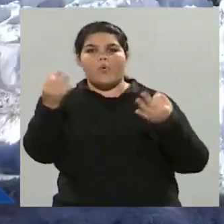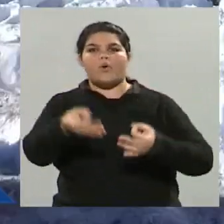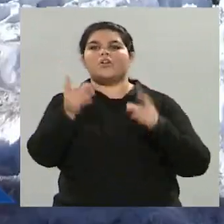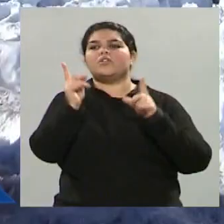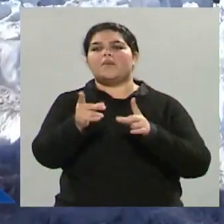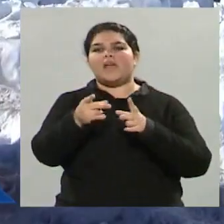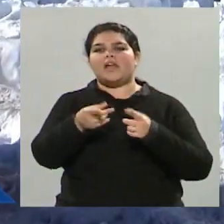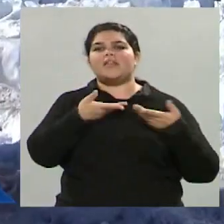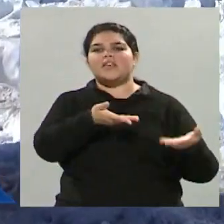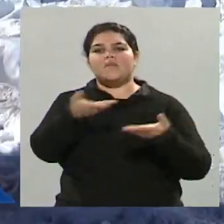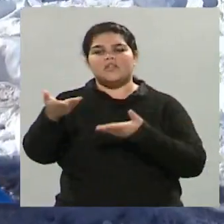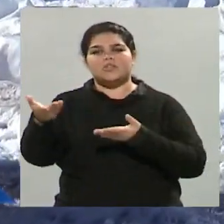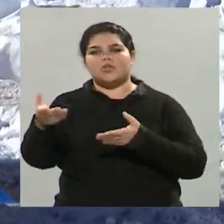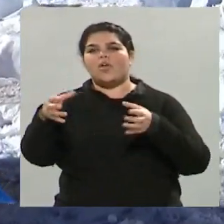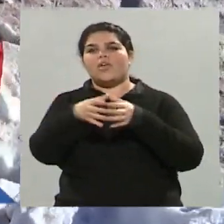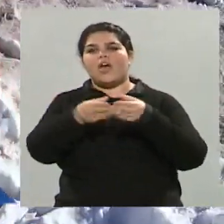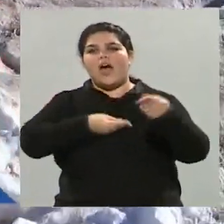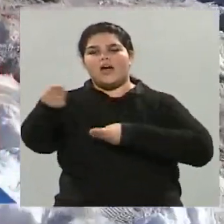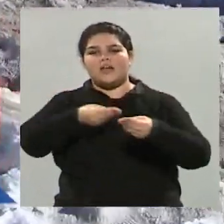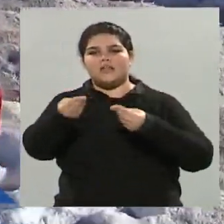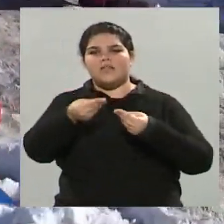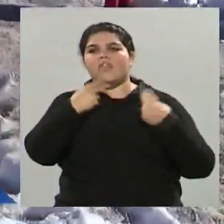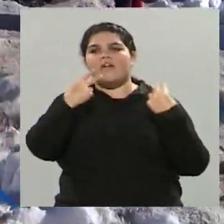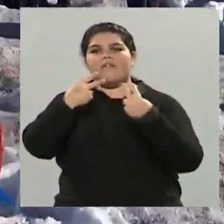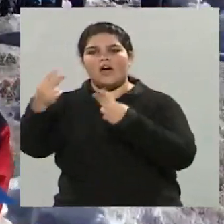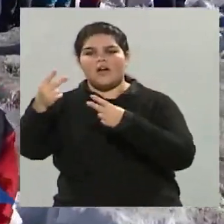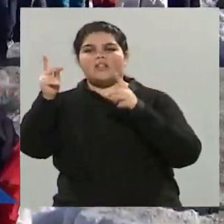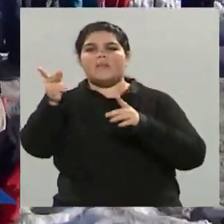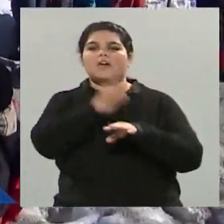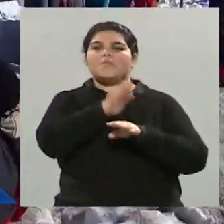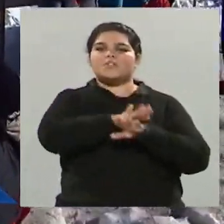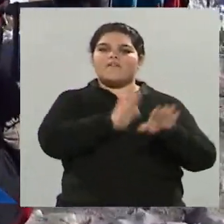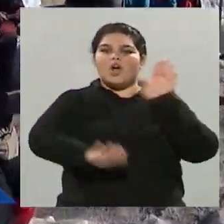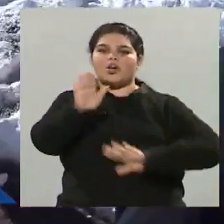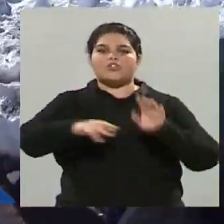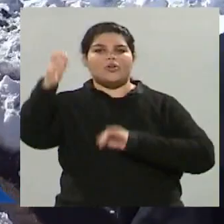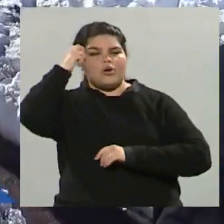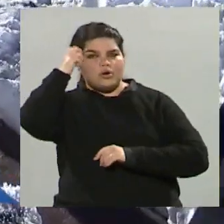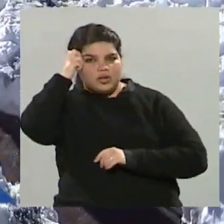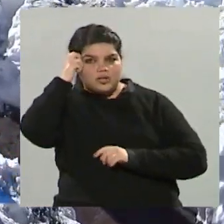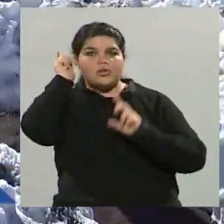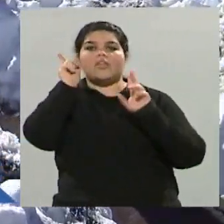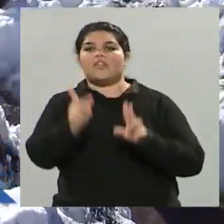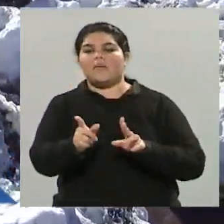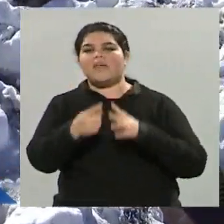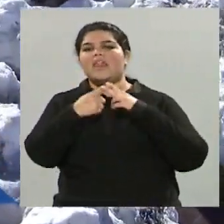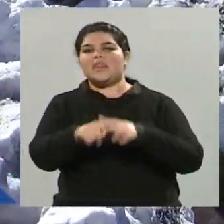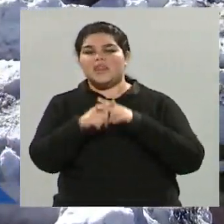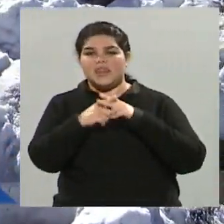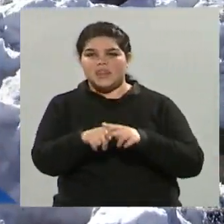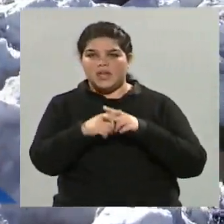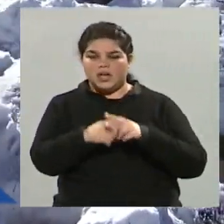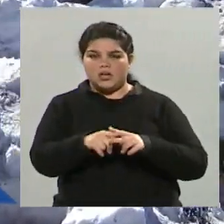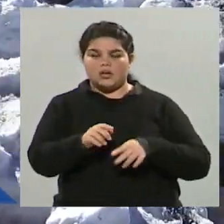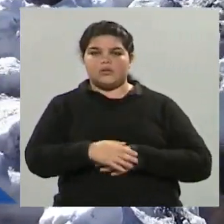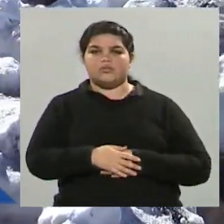de agencias de viaje, organizadores naturalmente de congresos, prestadores de servicios técnicos y de